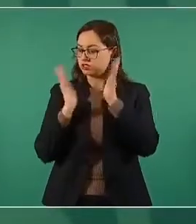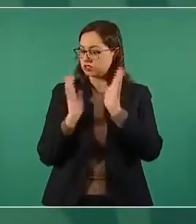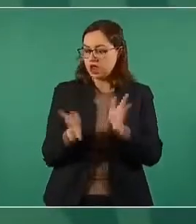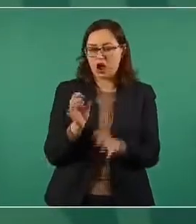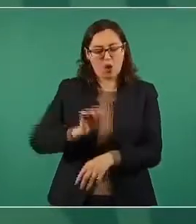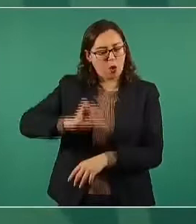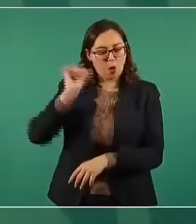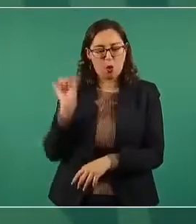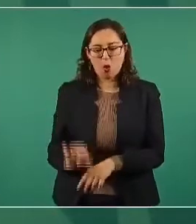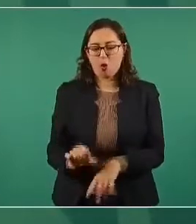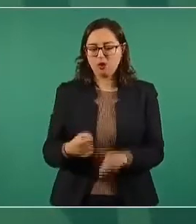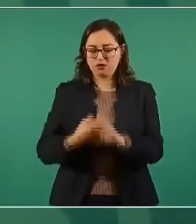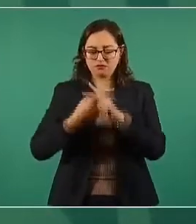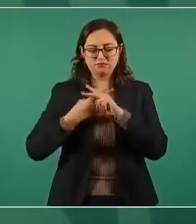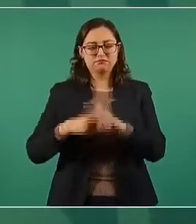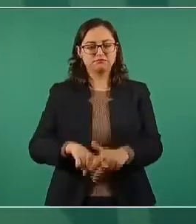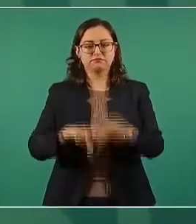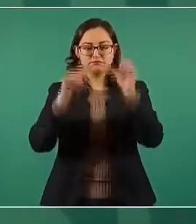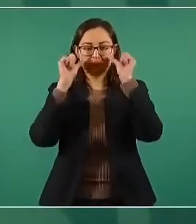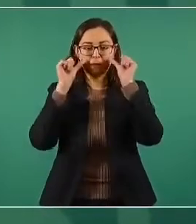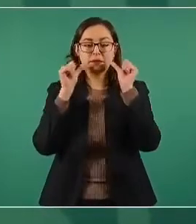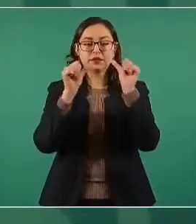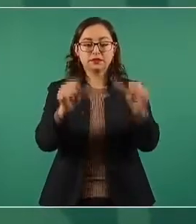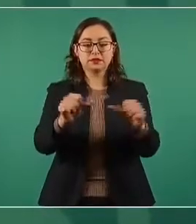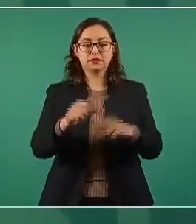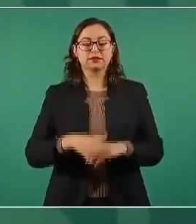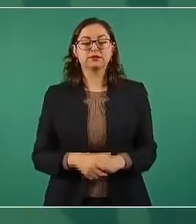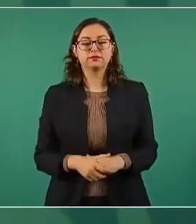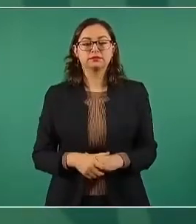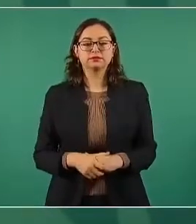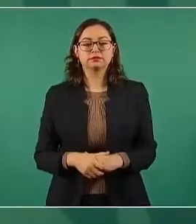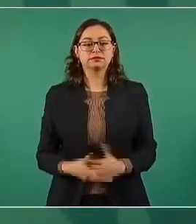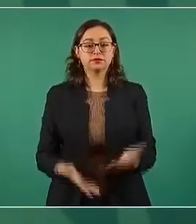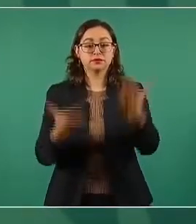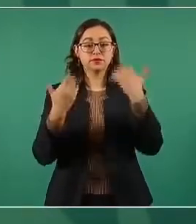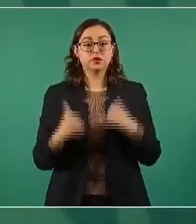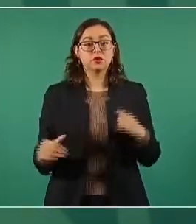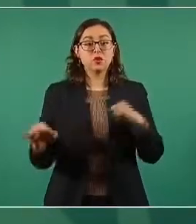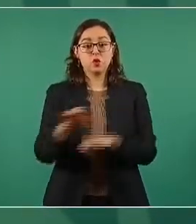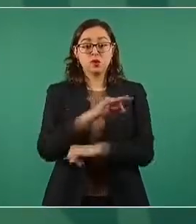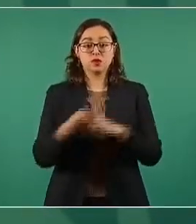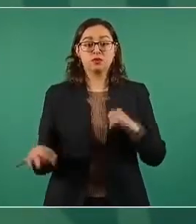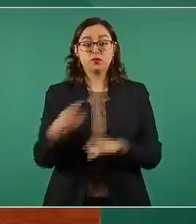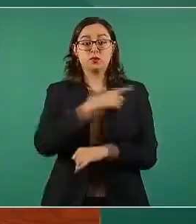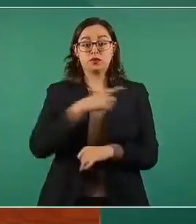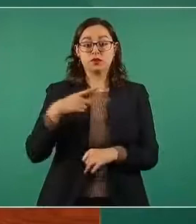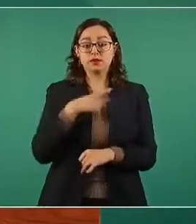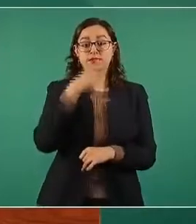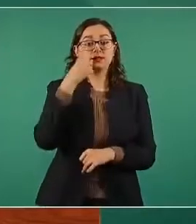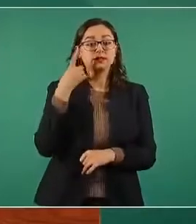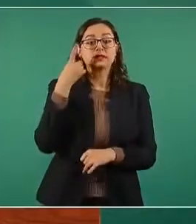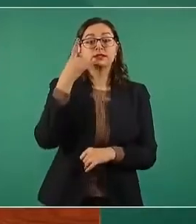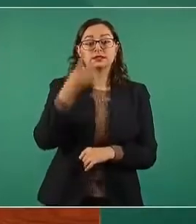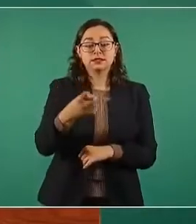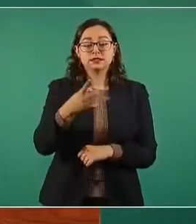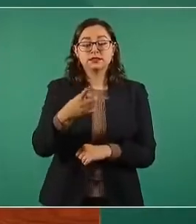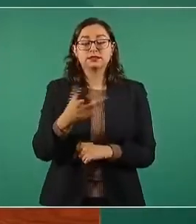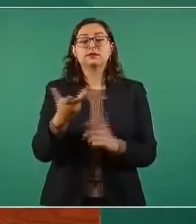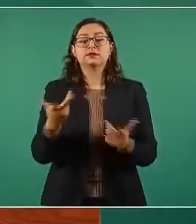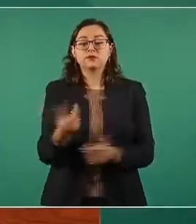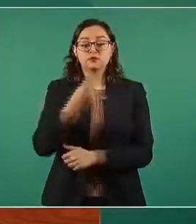que pasó el huracán. Por último, informar a ustedes que una de las actividades más importantes que